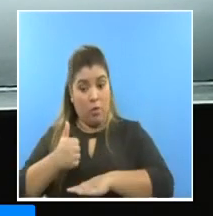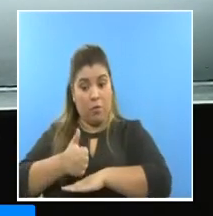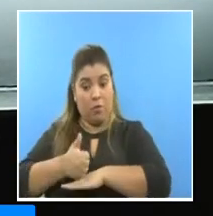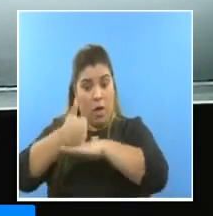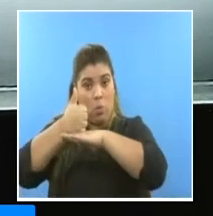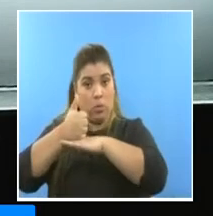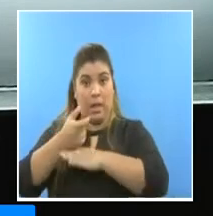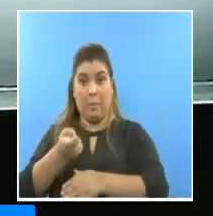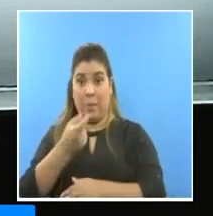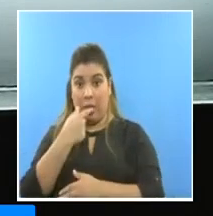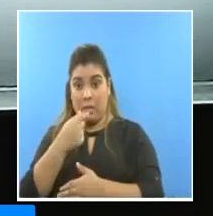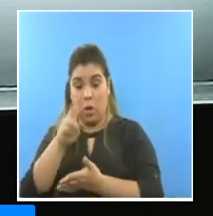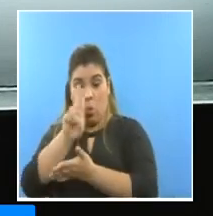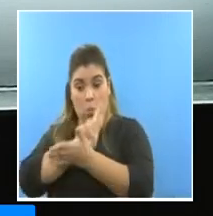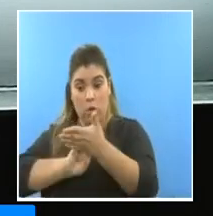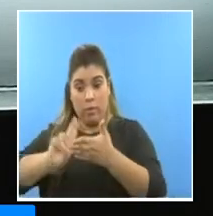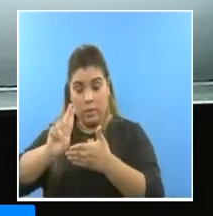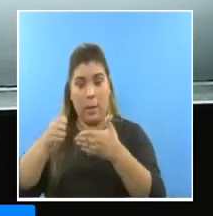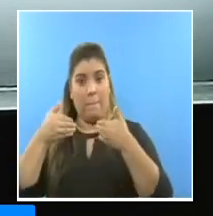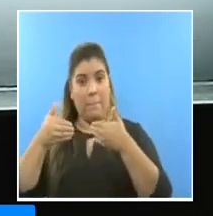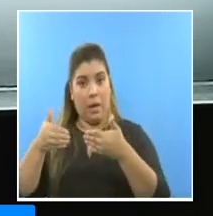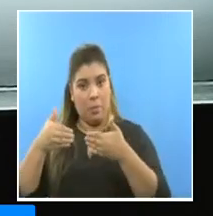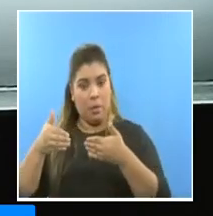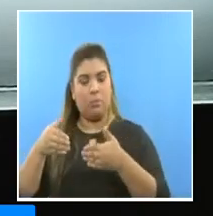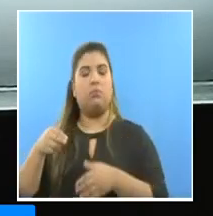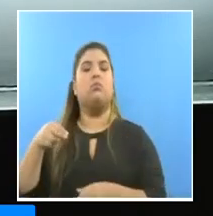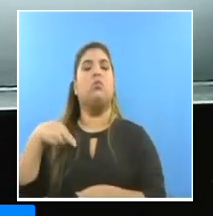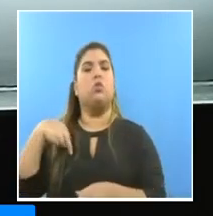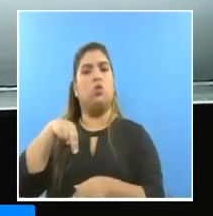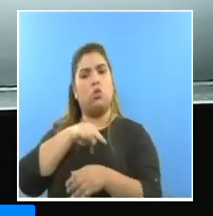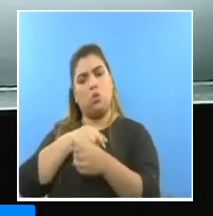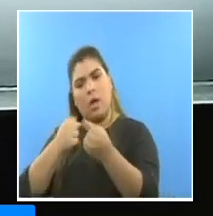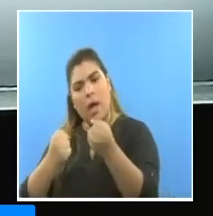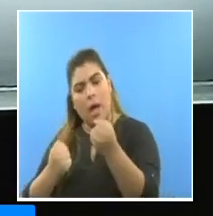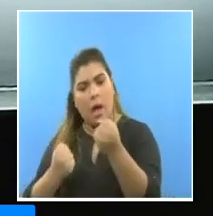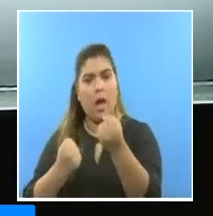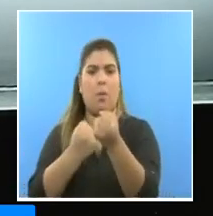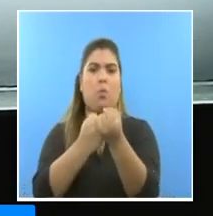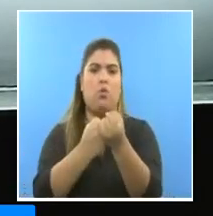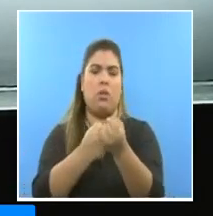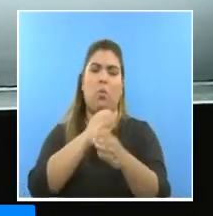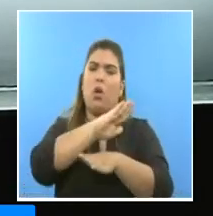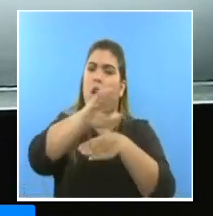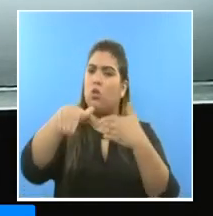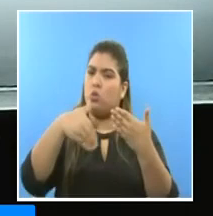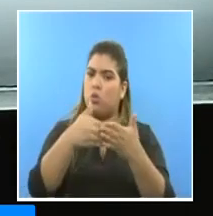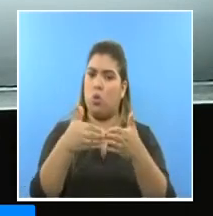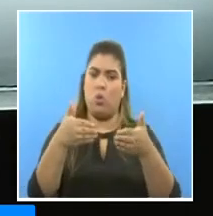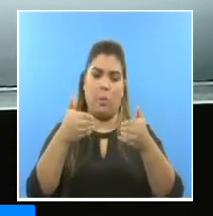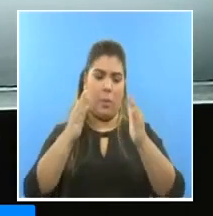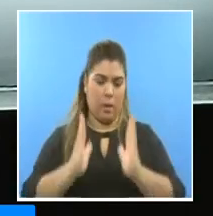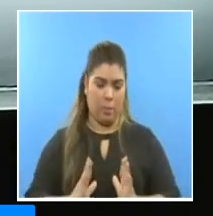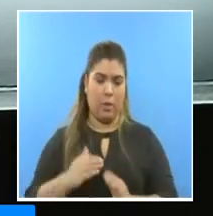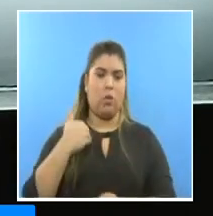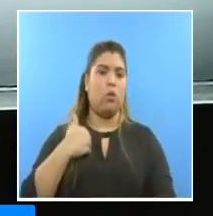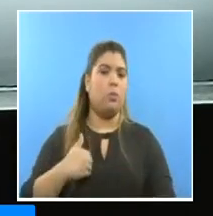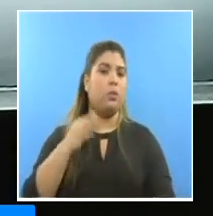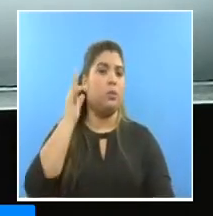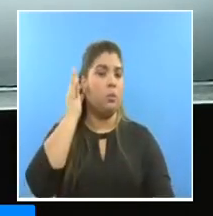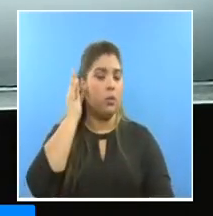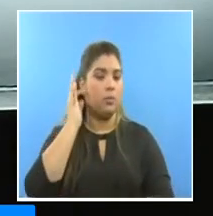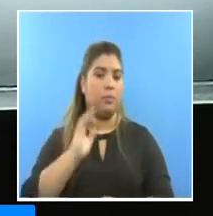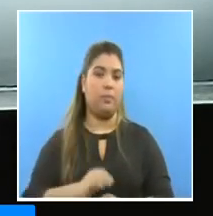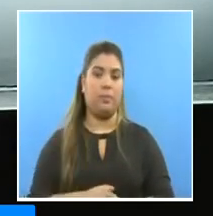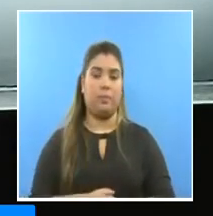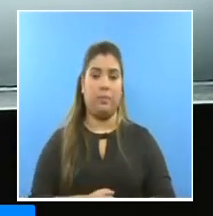facultad estamos con los cuatro millones de panameños en estos momentos también